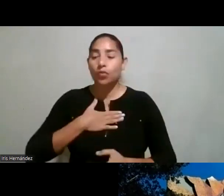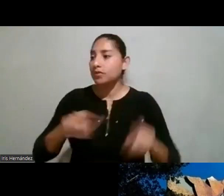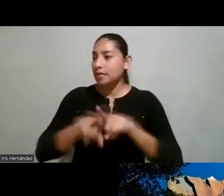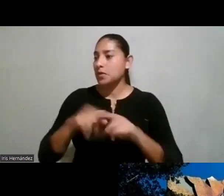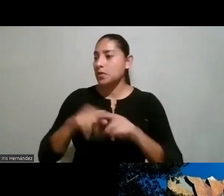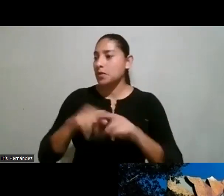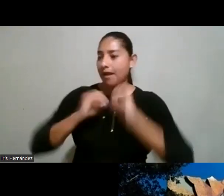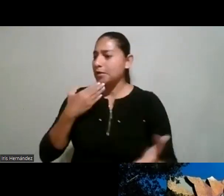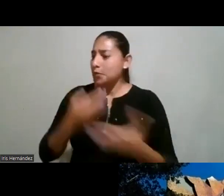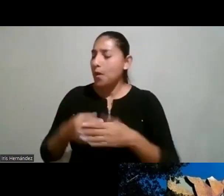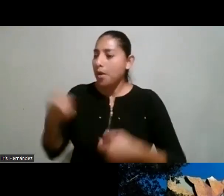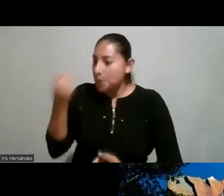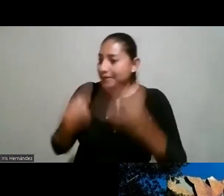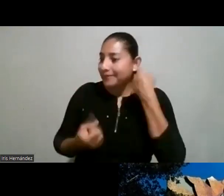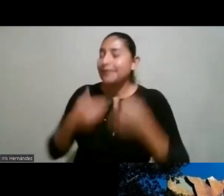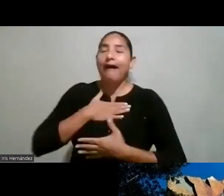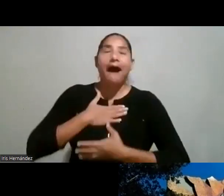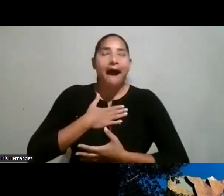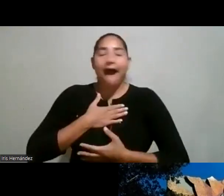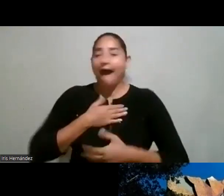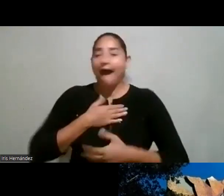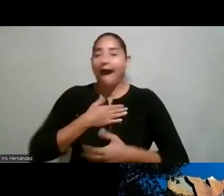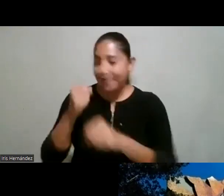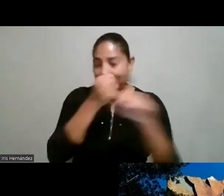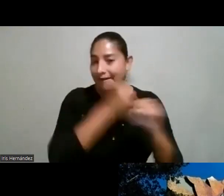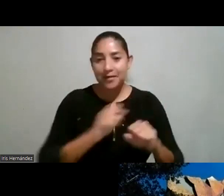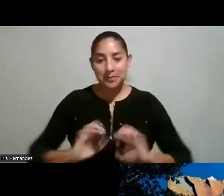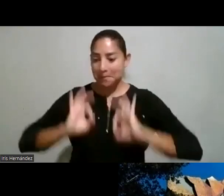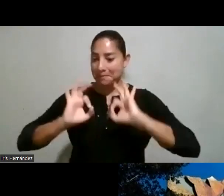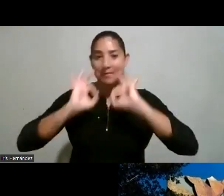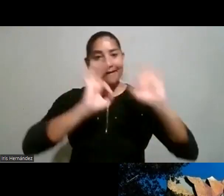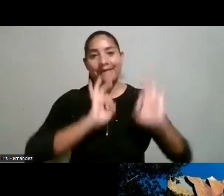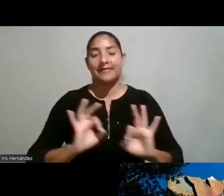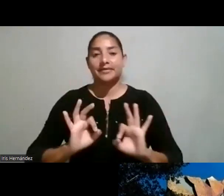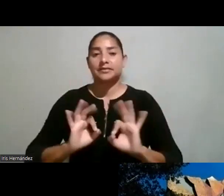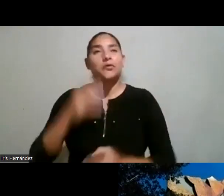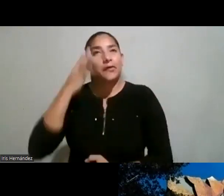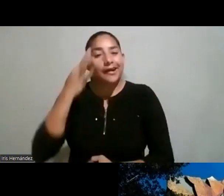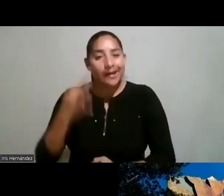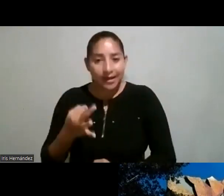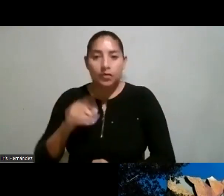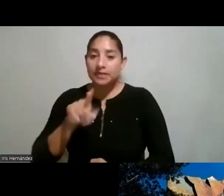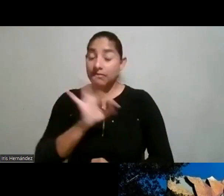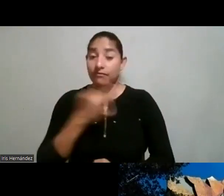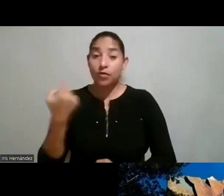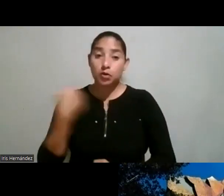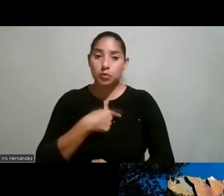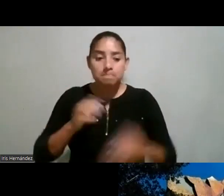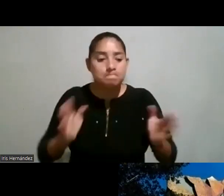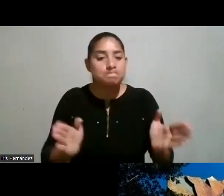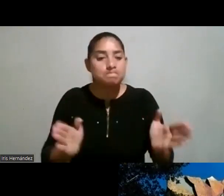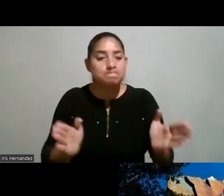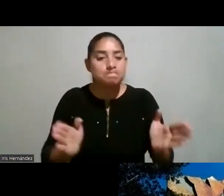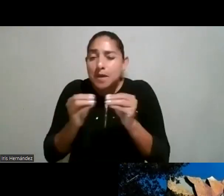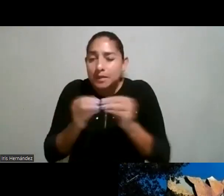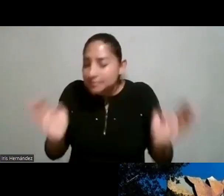entusiasma y se siente muy motivado y realizado entonces creo que de esta manera podríamos estimularlos todavía